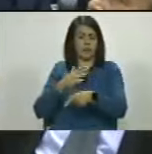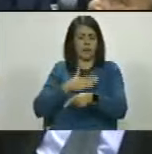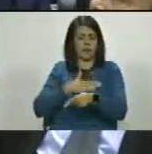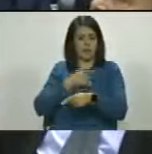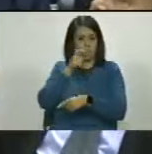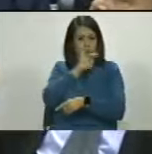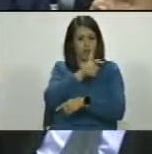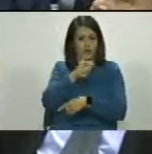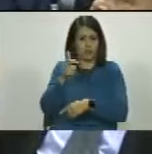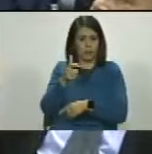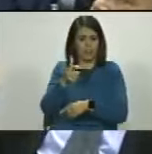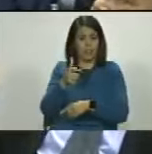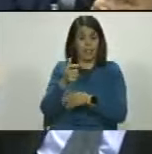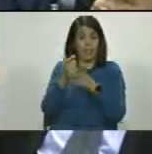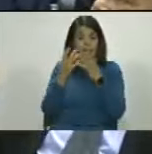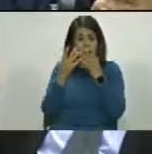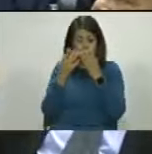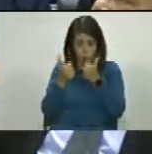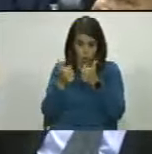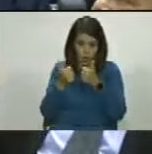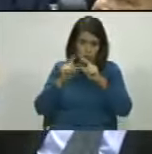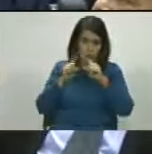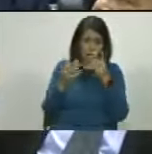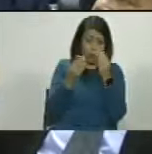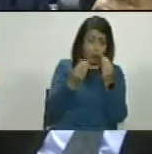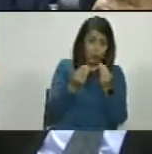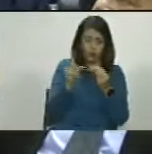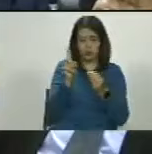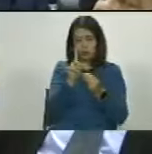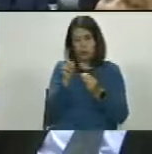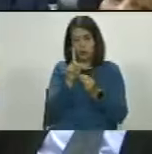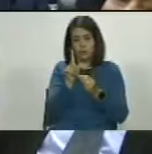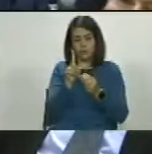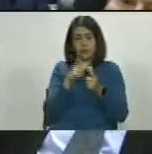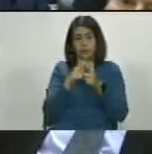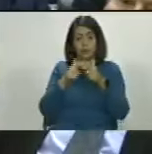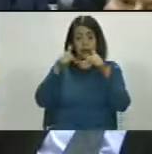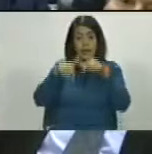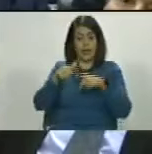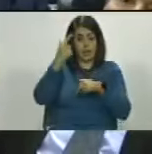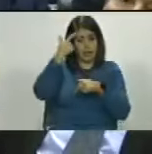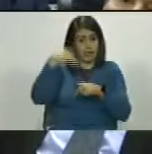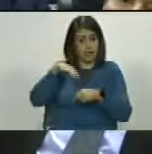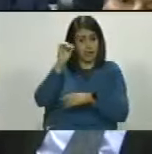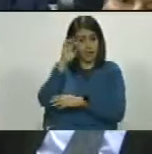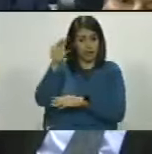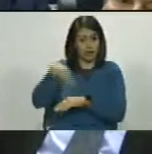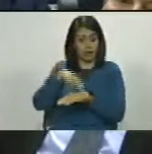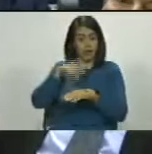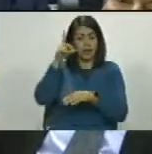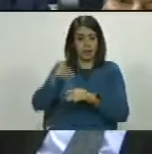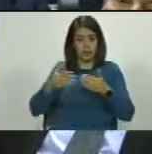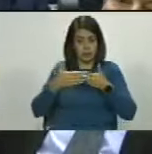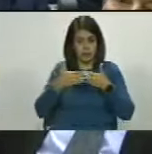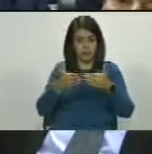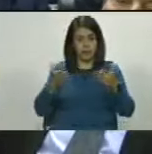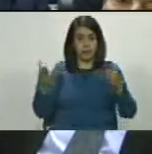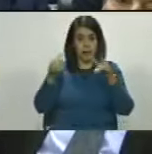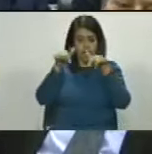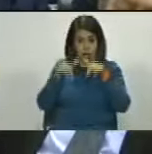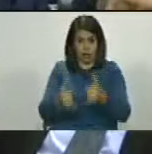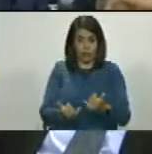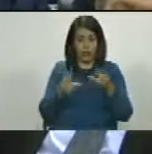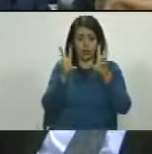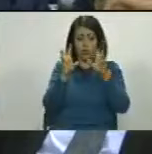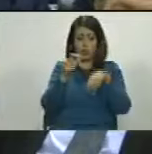pueblo, es bueno cilantro, pero no tanto. Yo creo que esta Asamblea Nacional debe aperturar en este